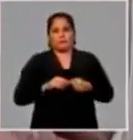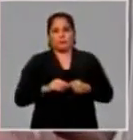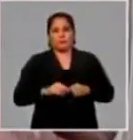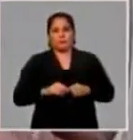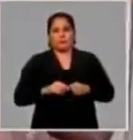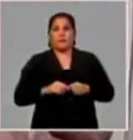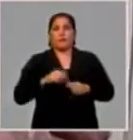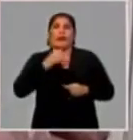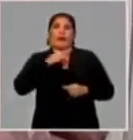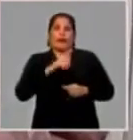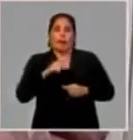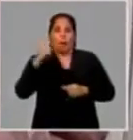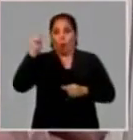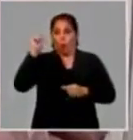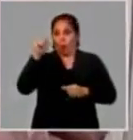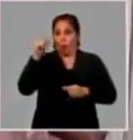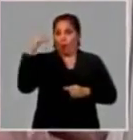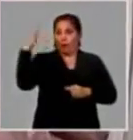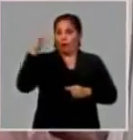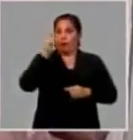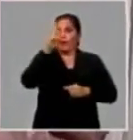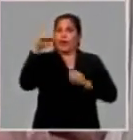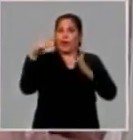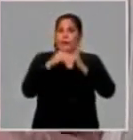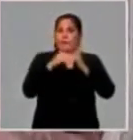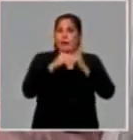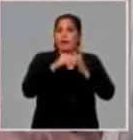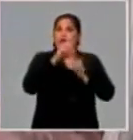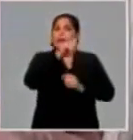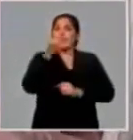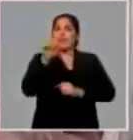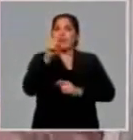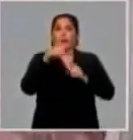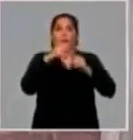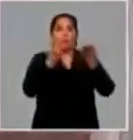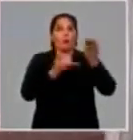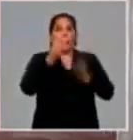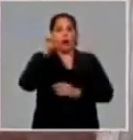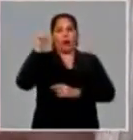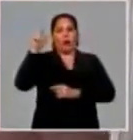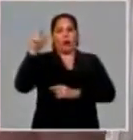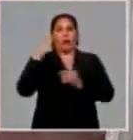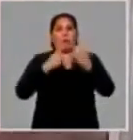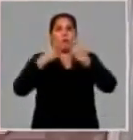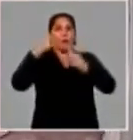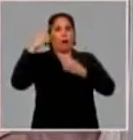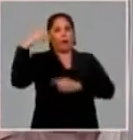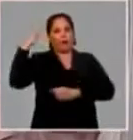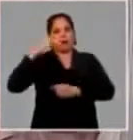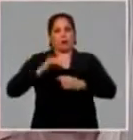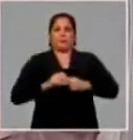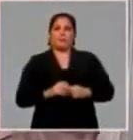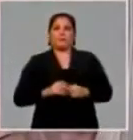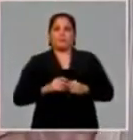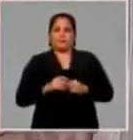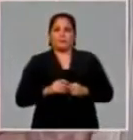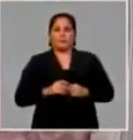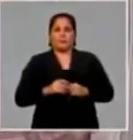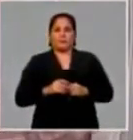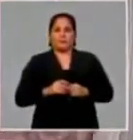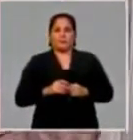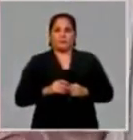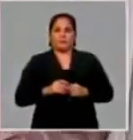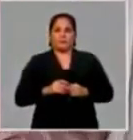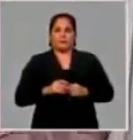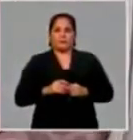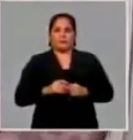oscila entre las 3.100 toneladas cada producto, o cada tonelada de pasta dental que